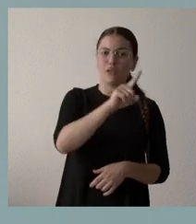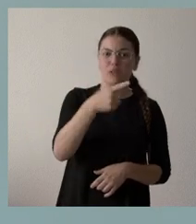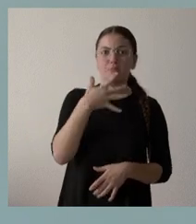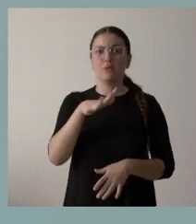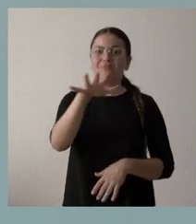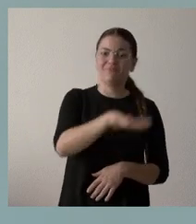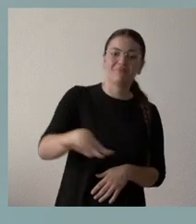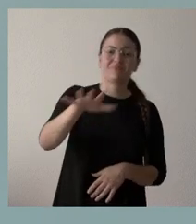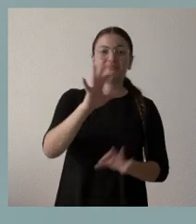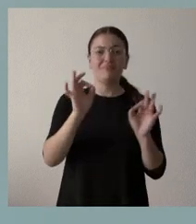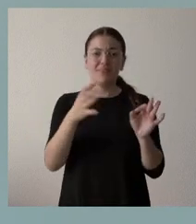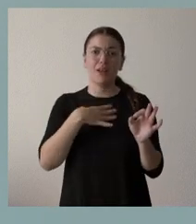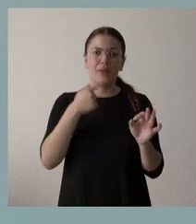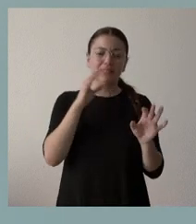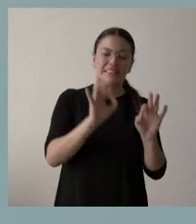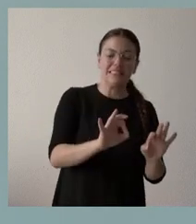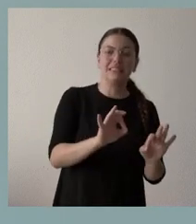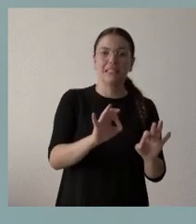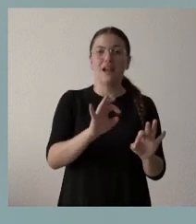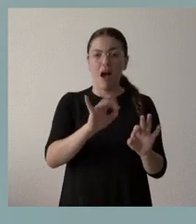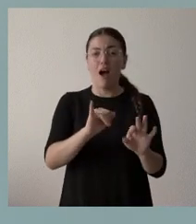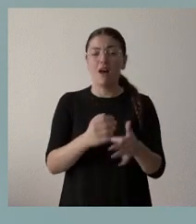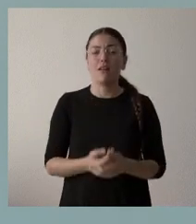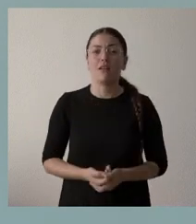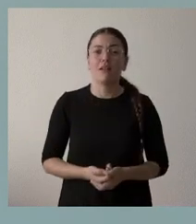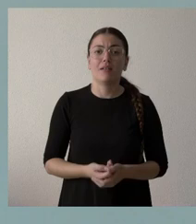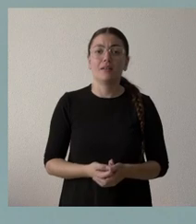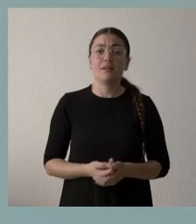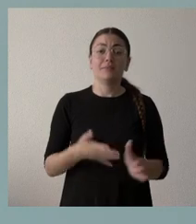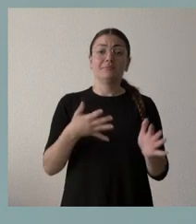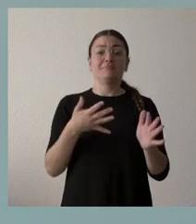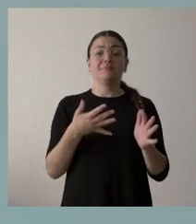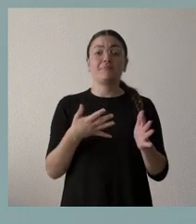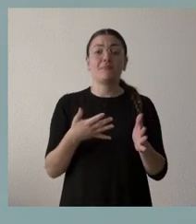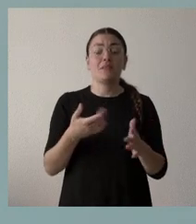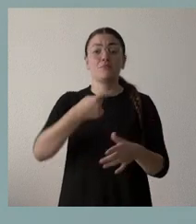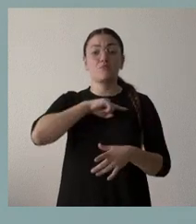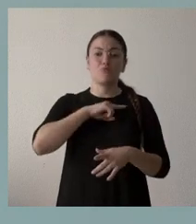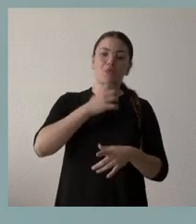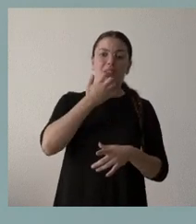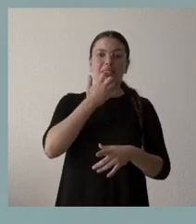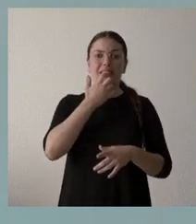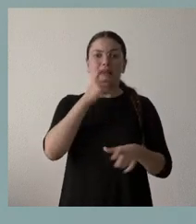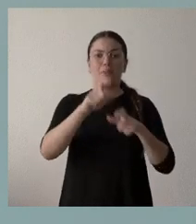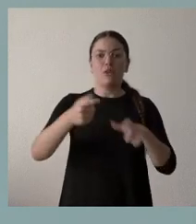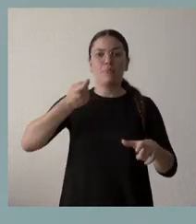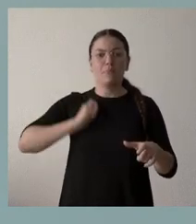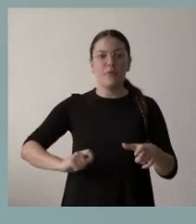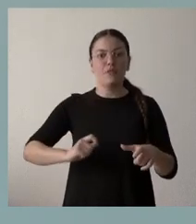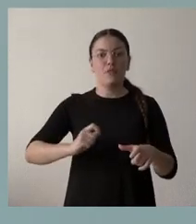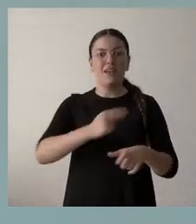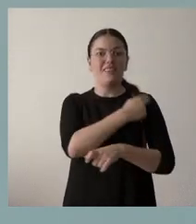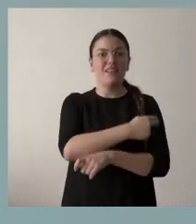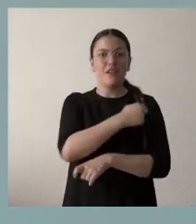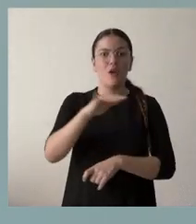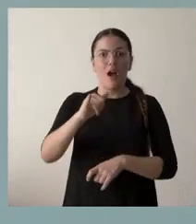territorio, pero particularmente allí. Y en tanto y cuánto podemos disponer de los profesionales sanitarios que son imprescindibles en este momento,